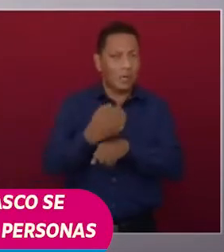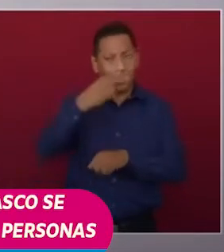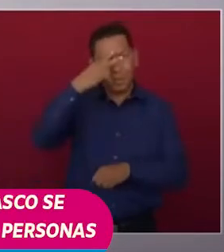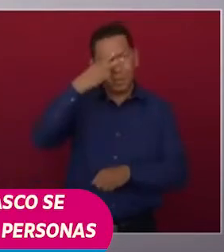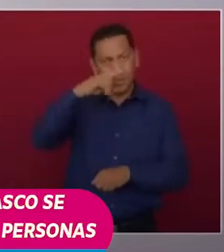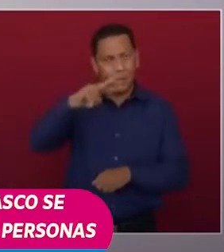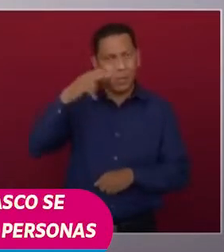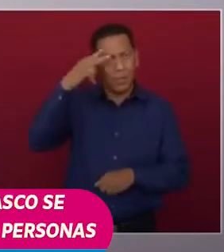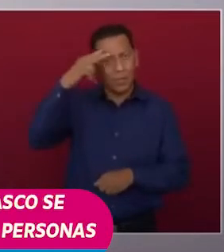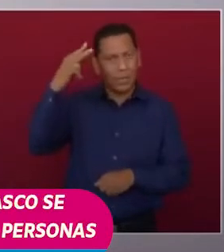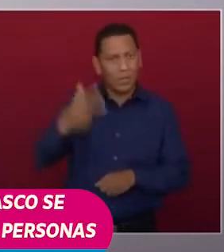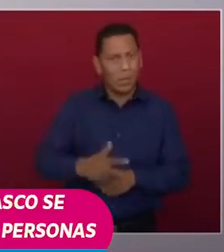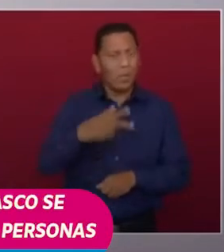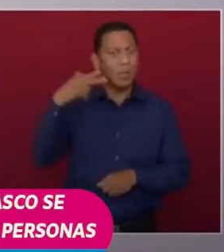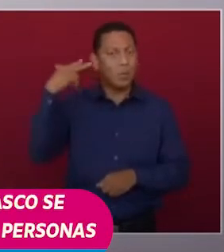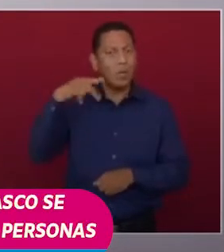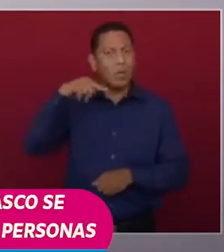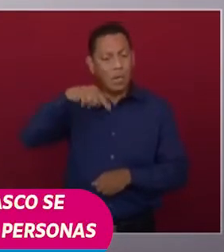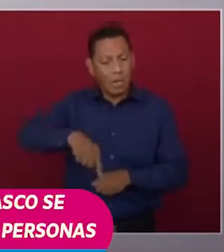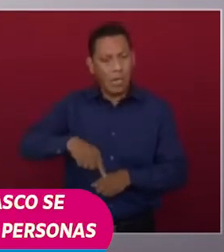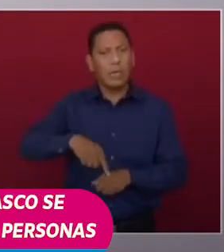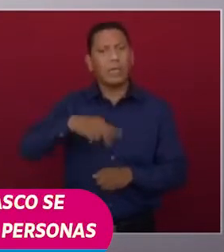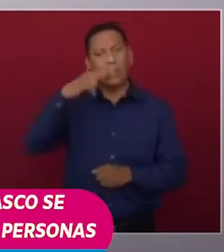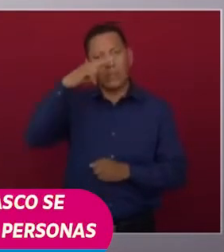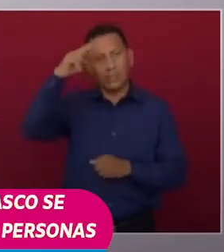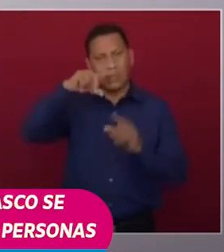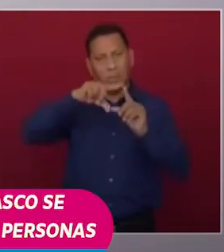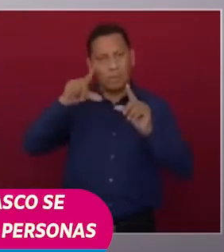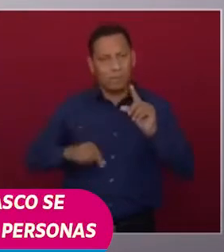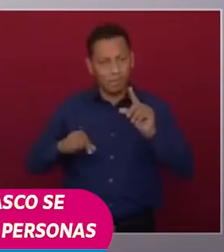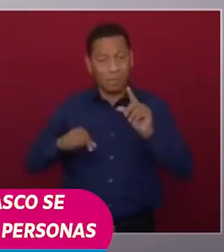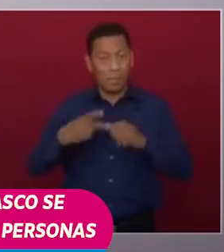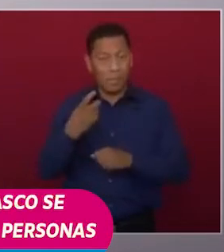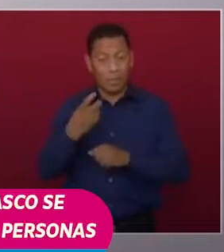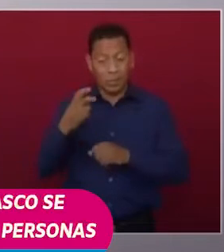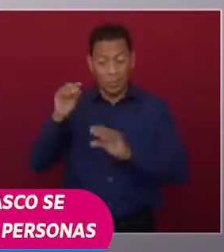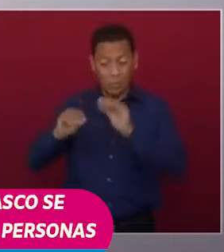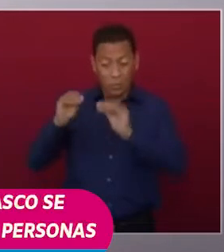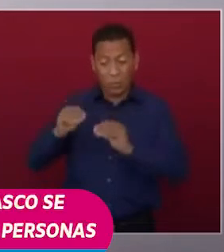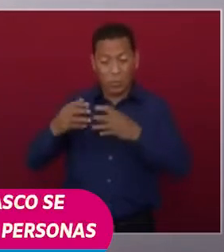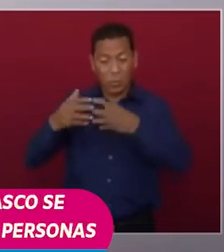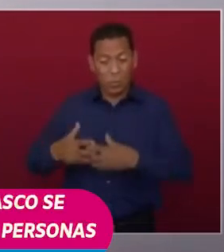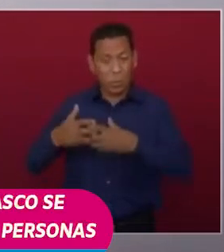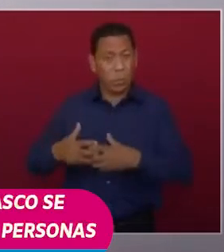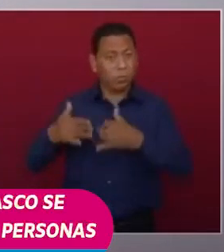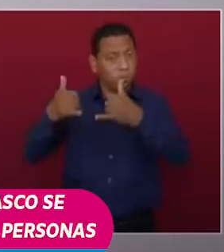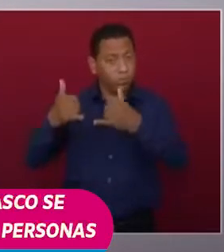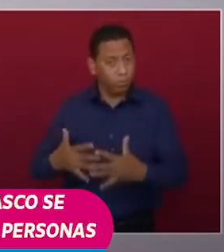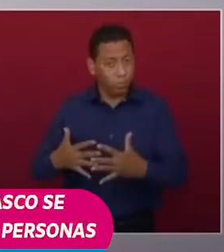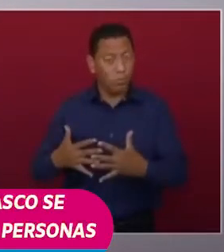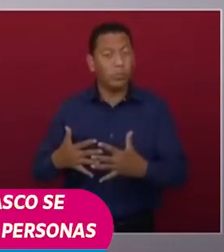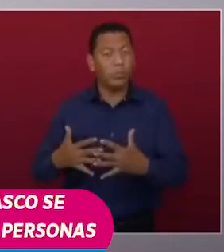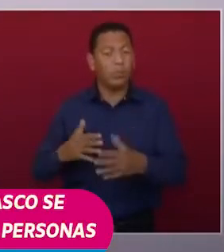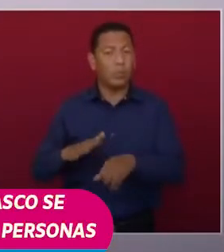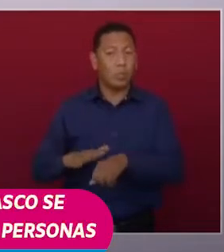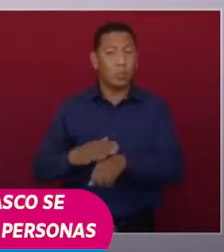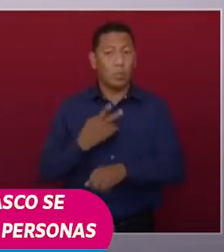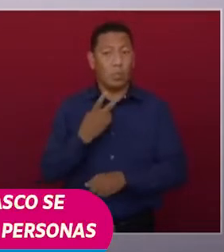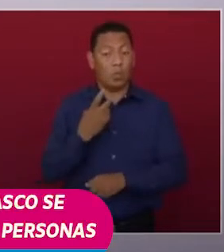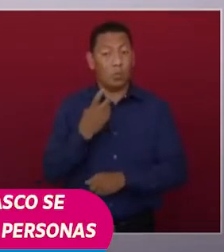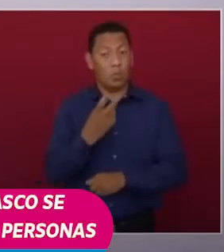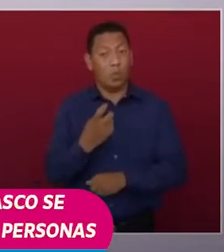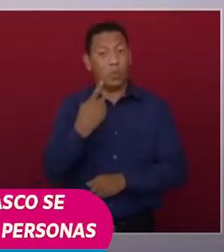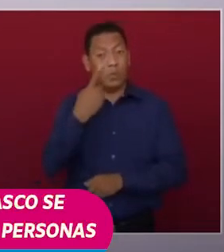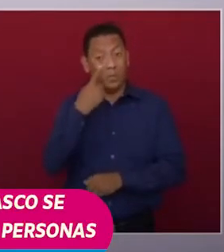Hidalgo y Veracruz, aquí en nuestro país. Esta obra tiene equipos muy pesados, razón por la que la